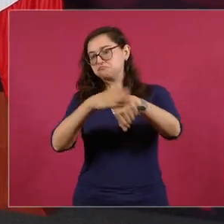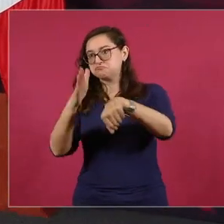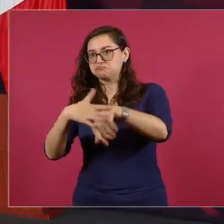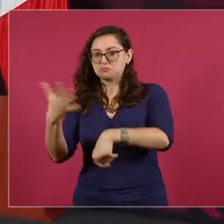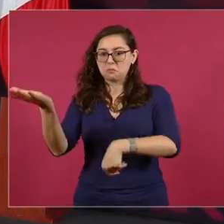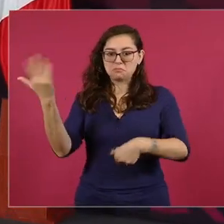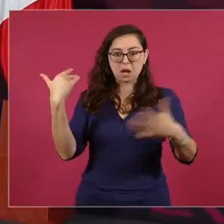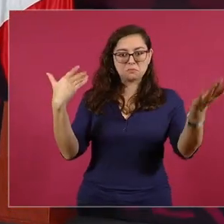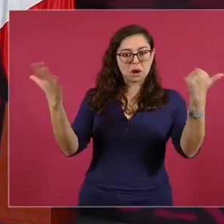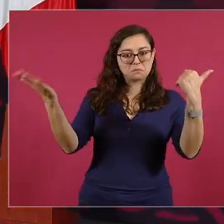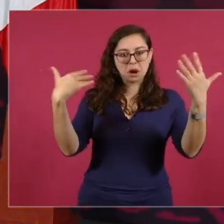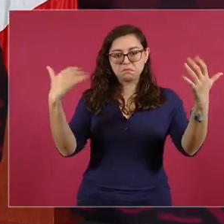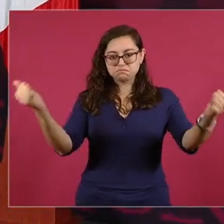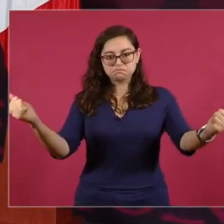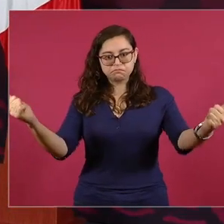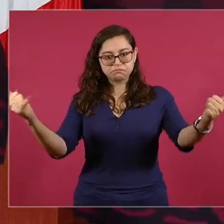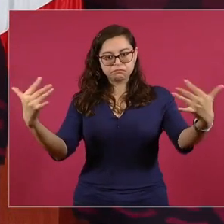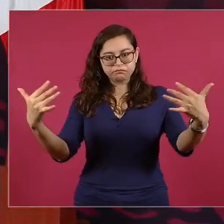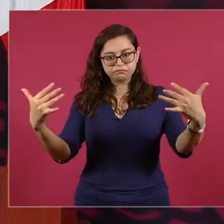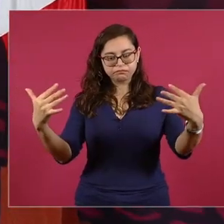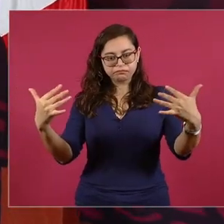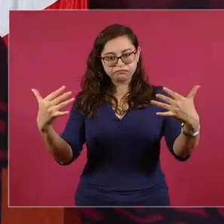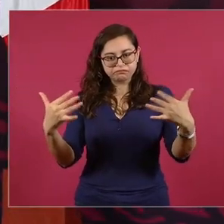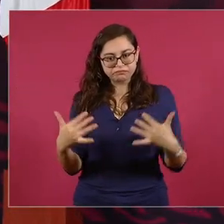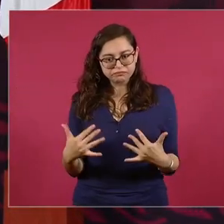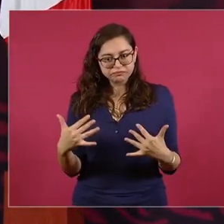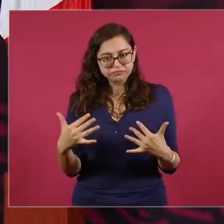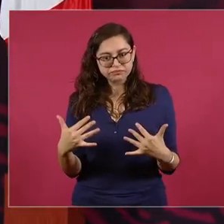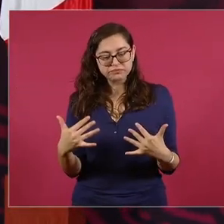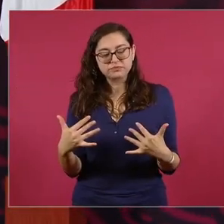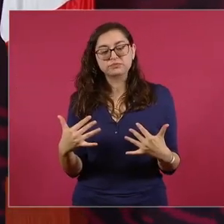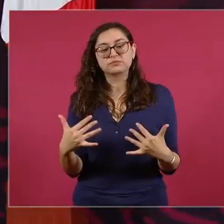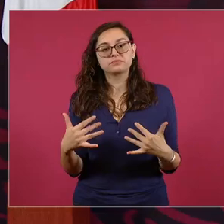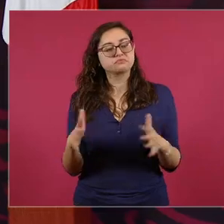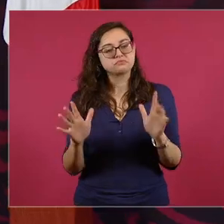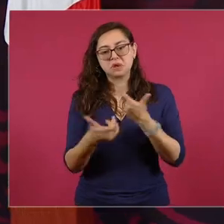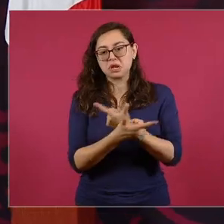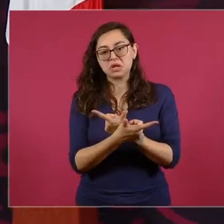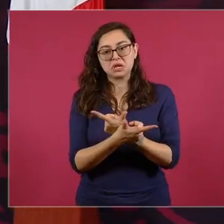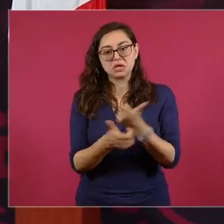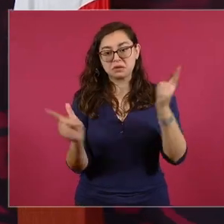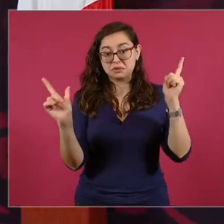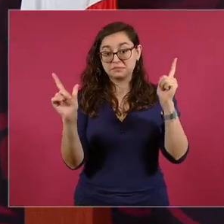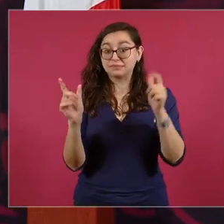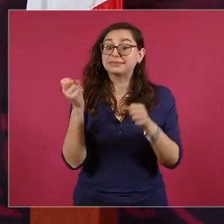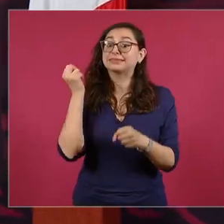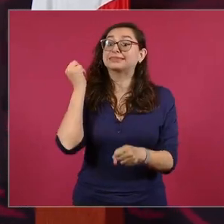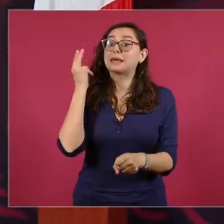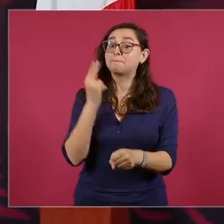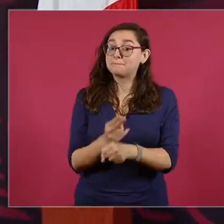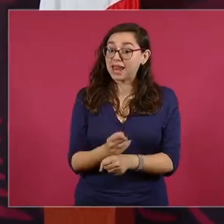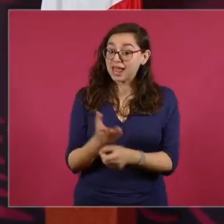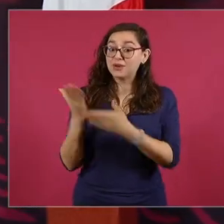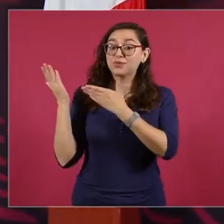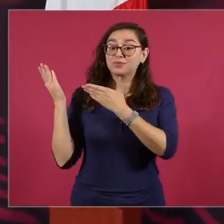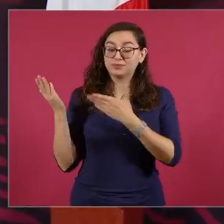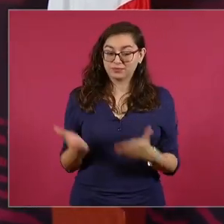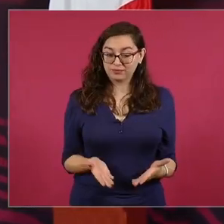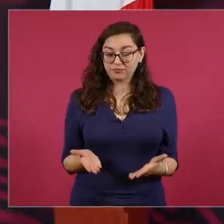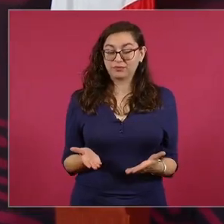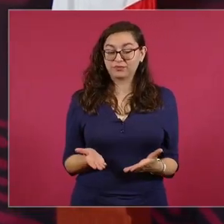tienen que llegar temprano. Vamos a hacer